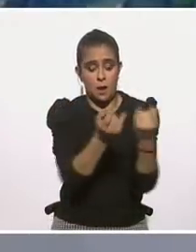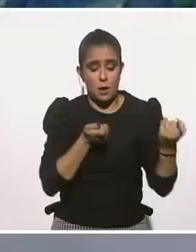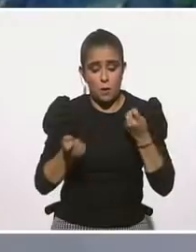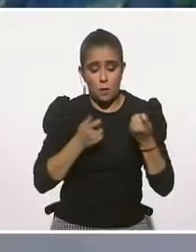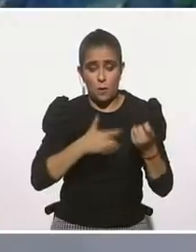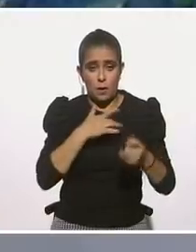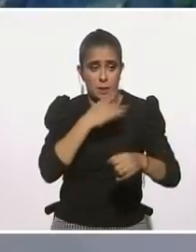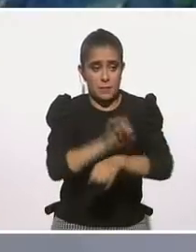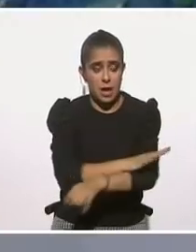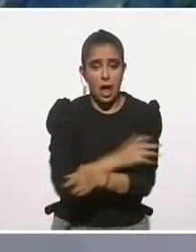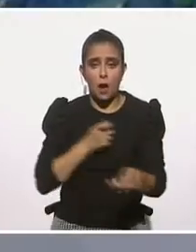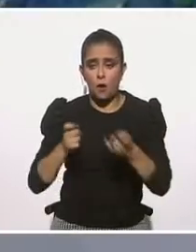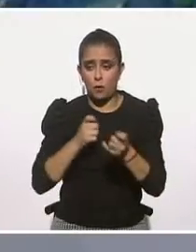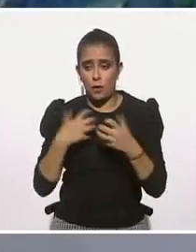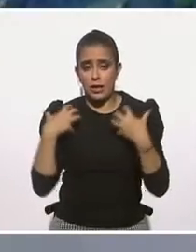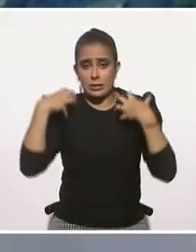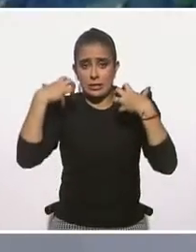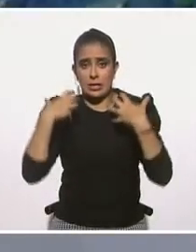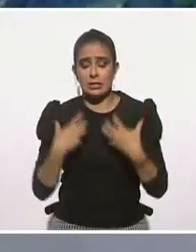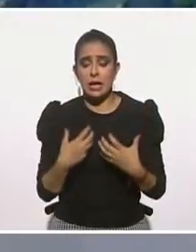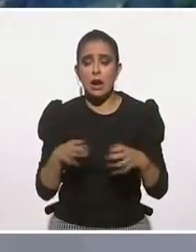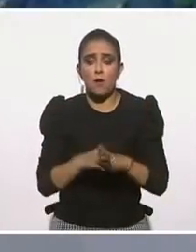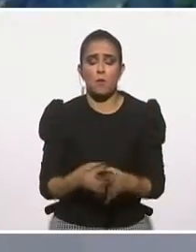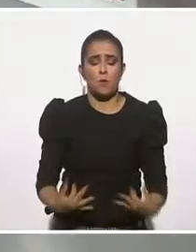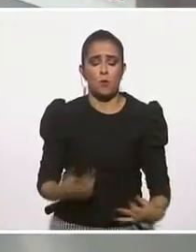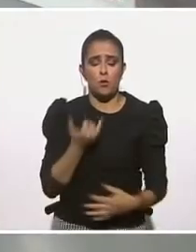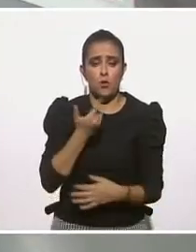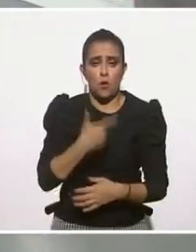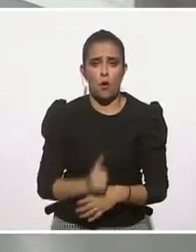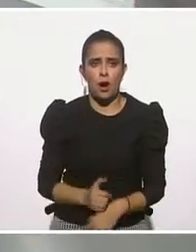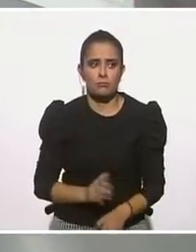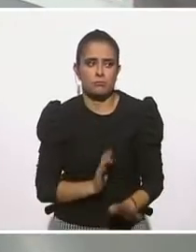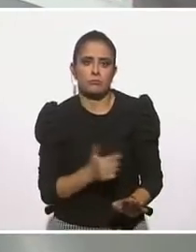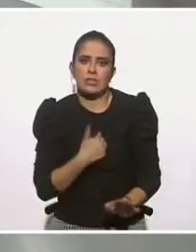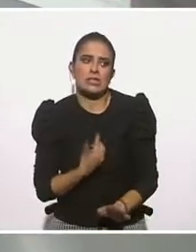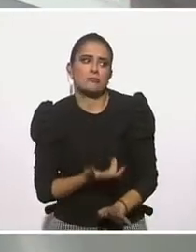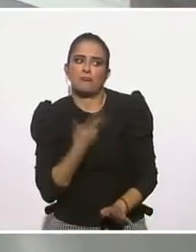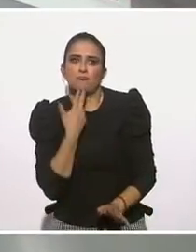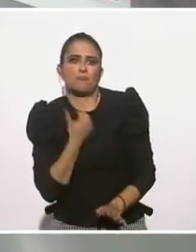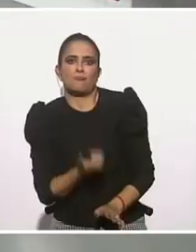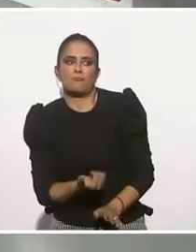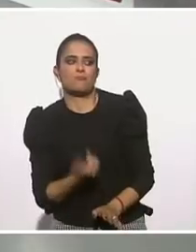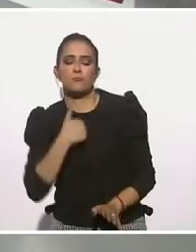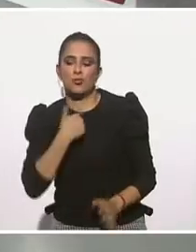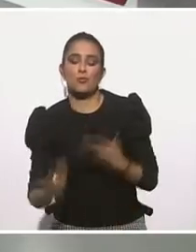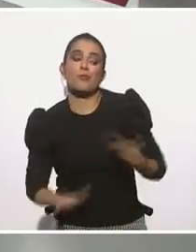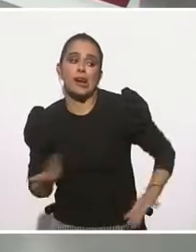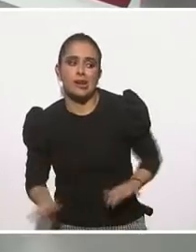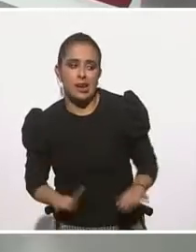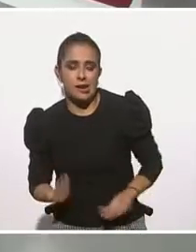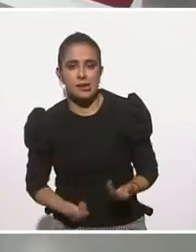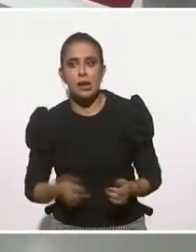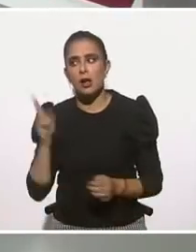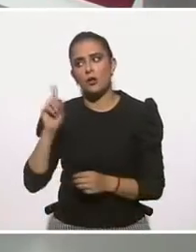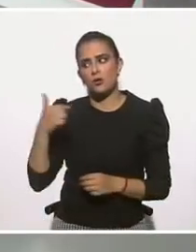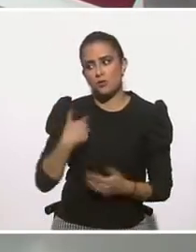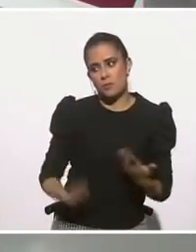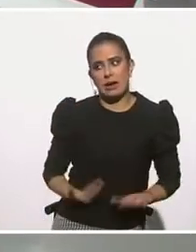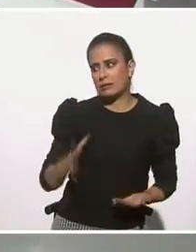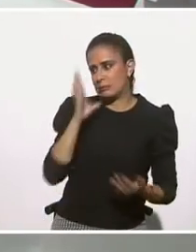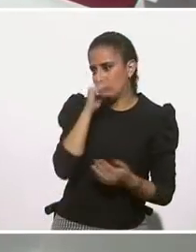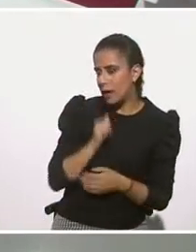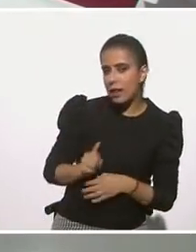que a mí me desestresa, a ti te puede desestresar. Y yo te digo, baila, pues a mí me gusta bailar, pero a ti te estresa